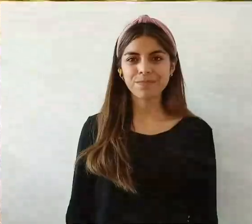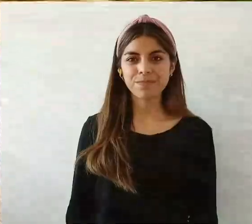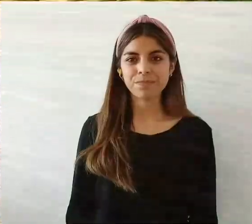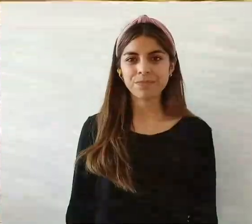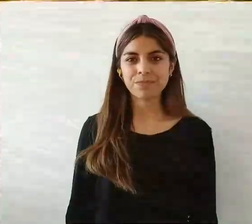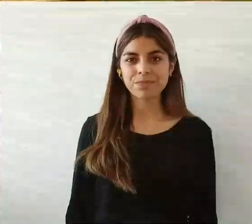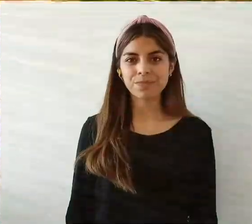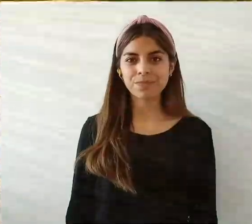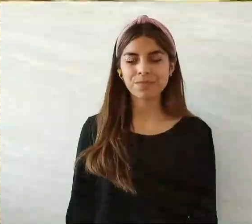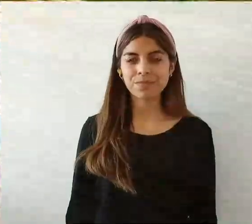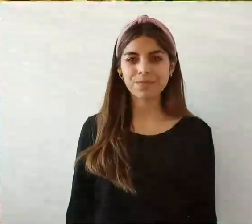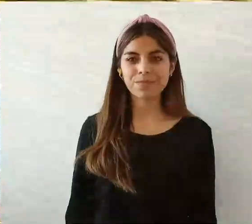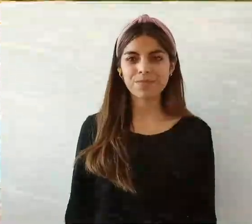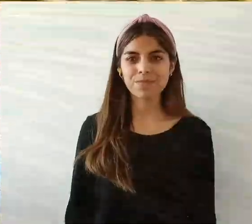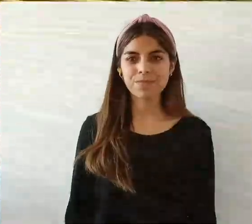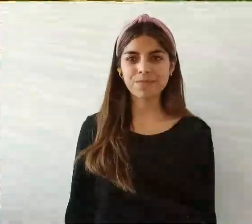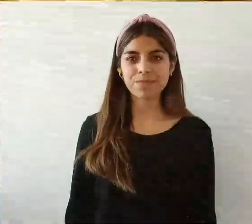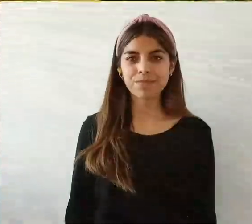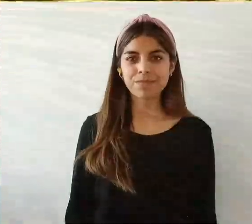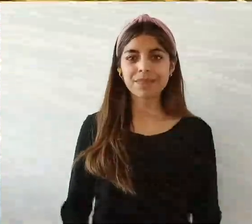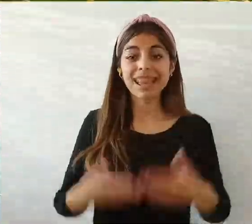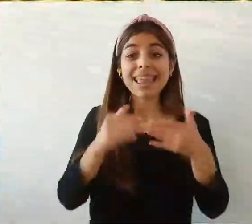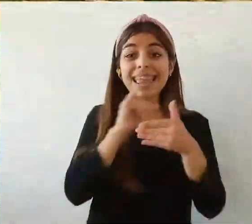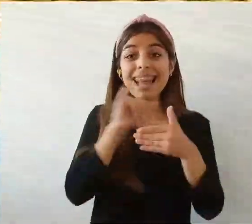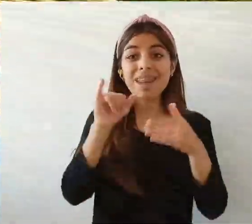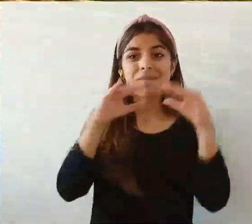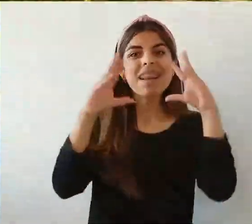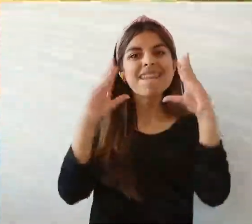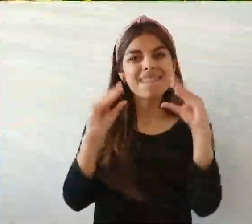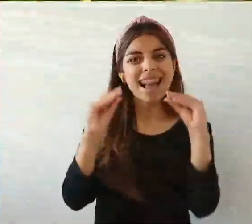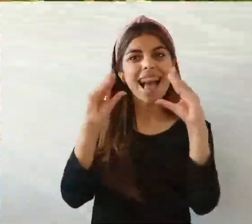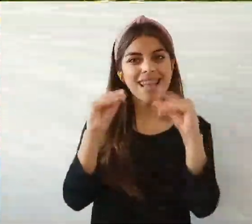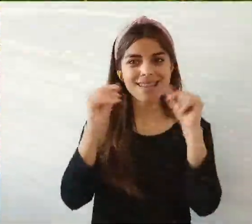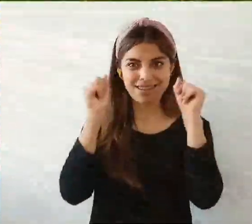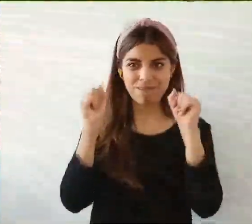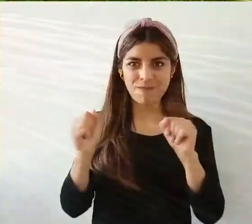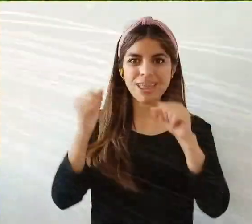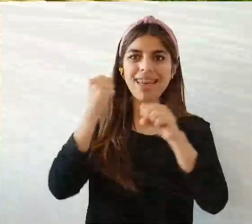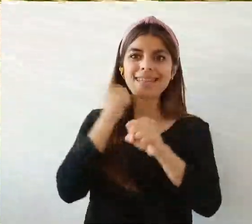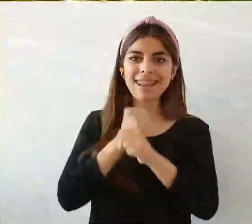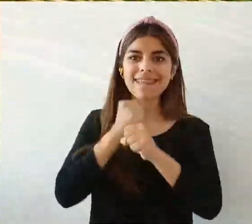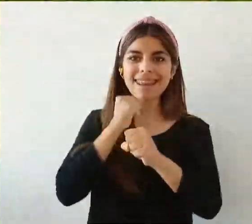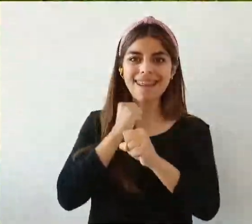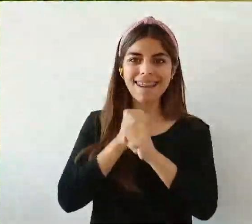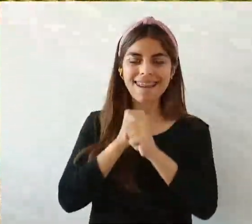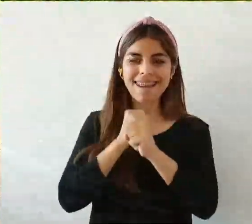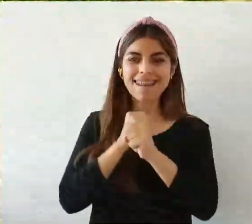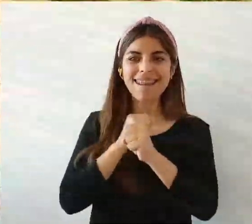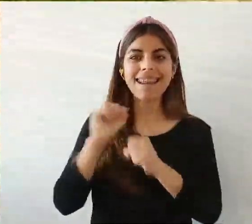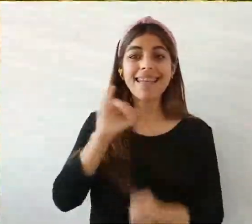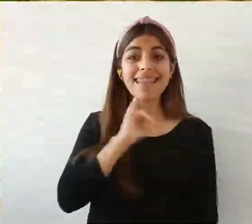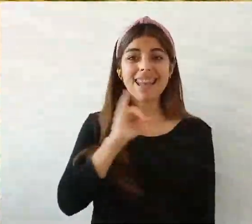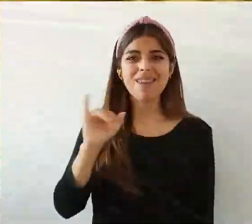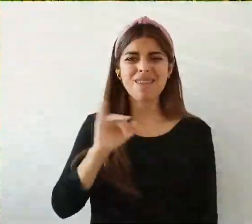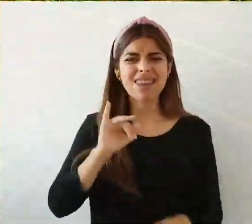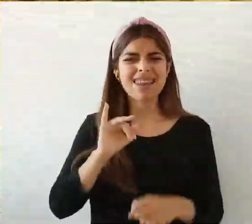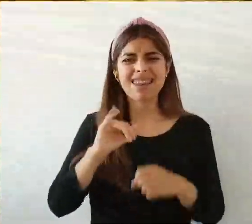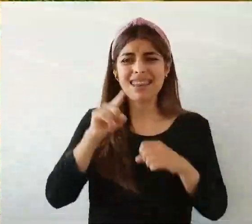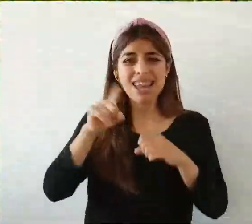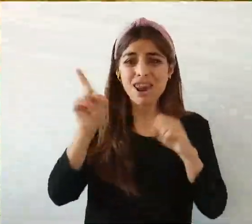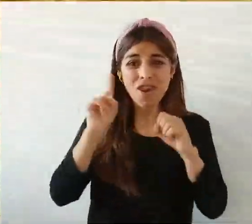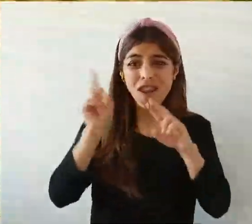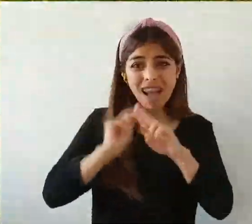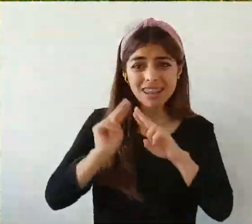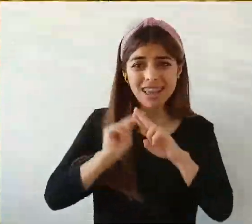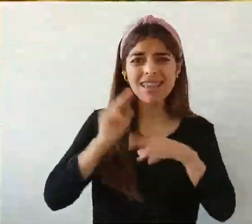It is bland for the tejer, because if not it is very hard to do it